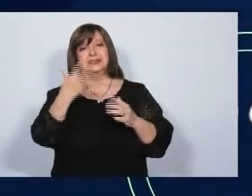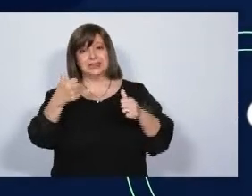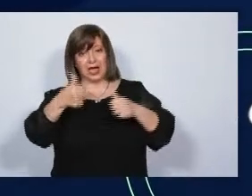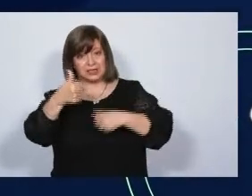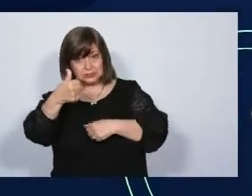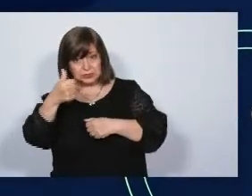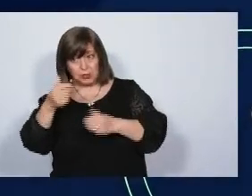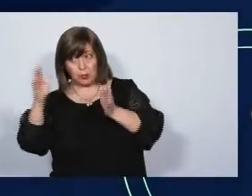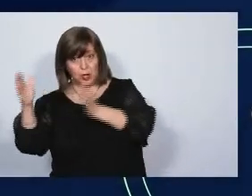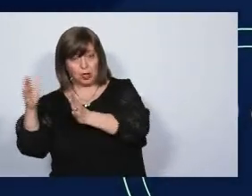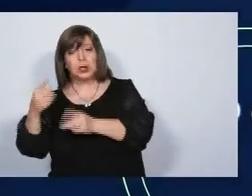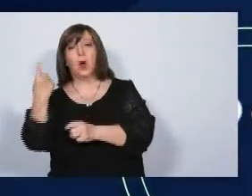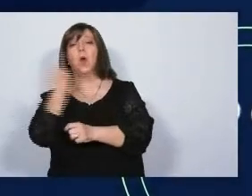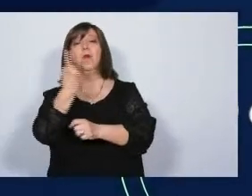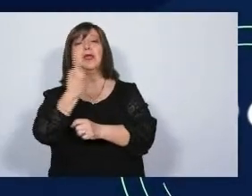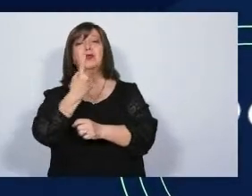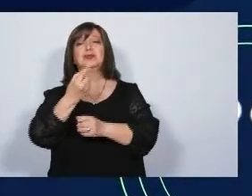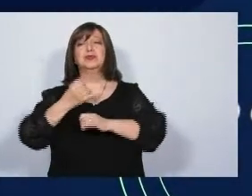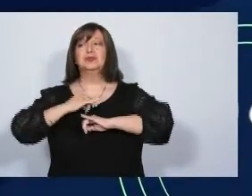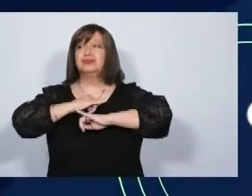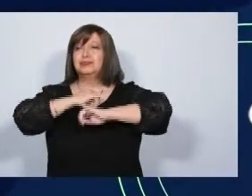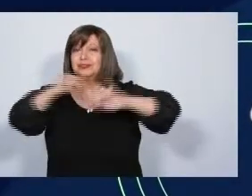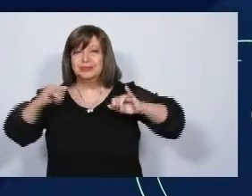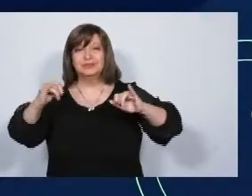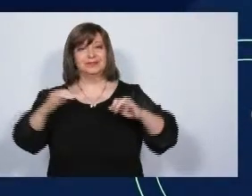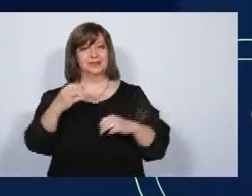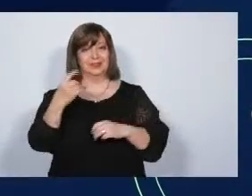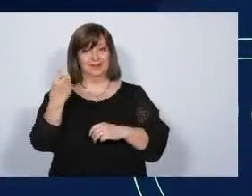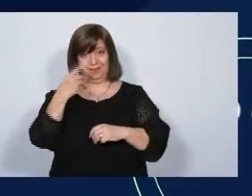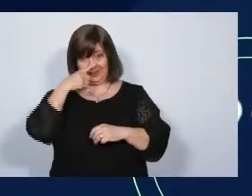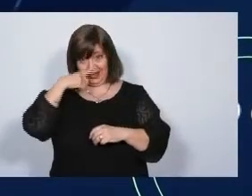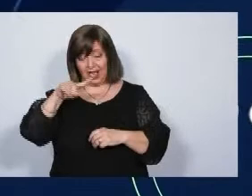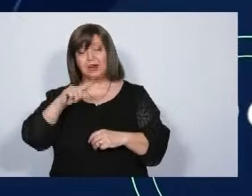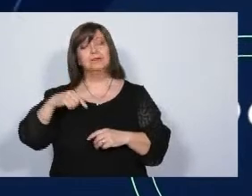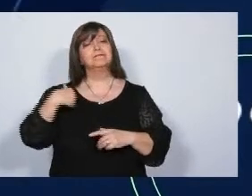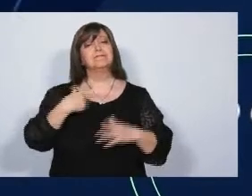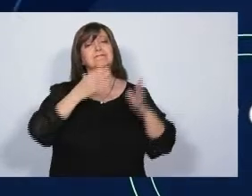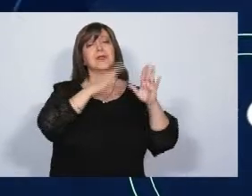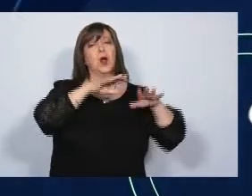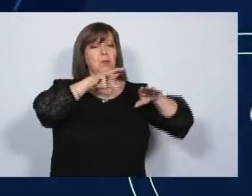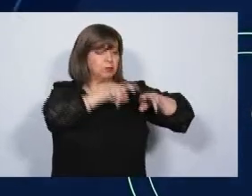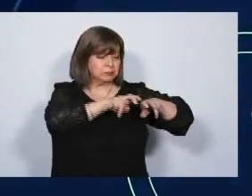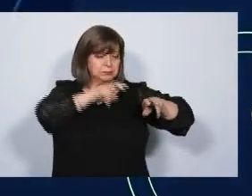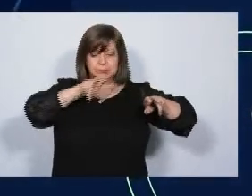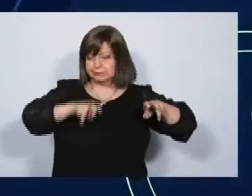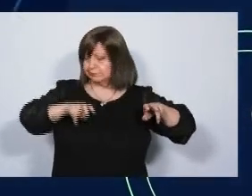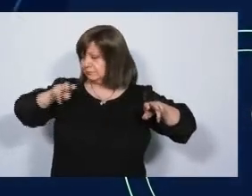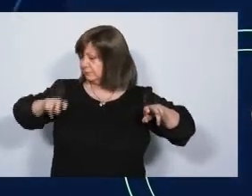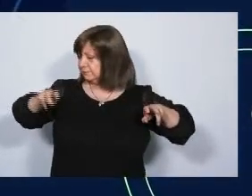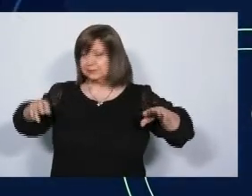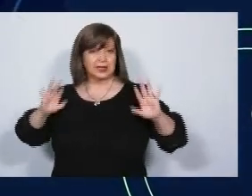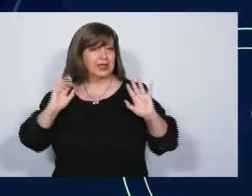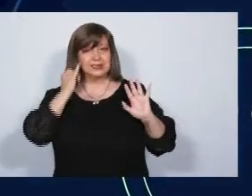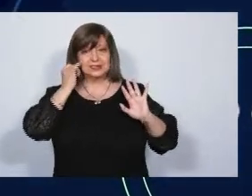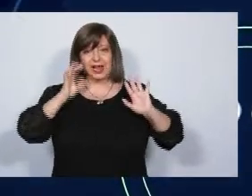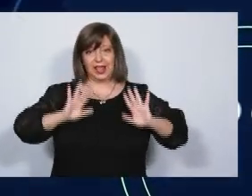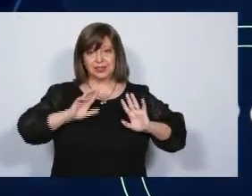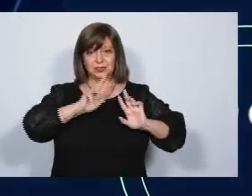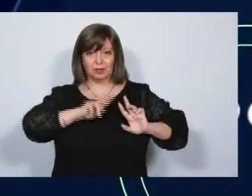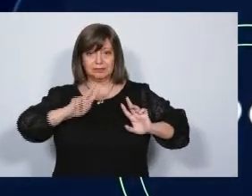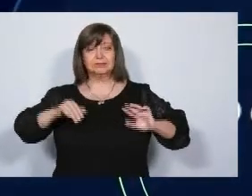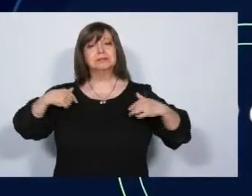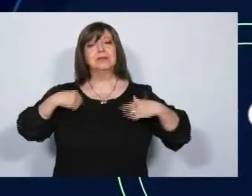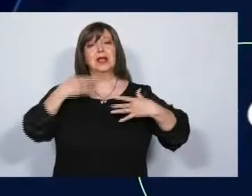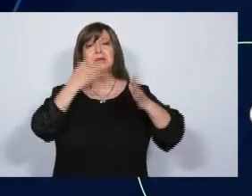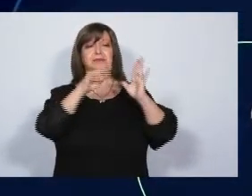los candidatos dispondrán de un minuto para dar un mensaje final a la ciudadanía. La distribución de los atriles, el orden de los tópicos, el orden de exposición en cada